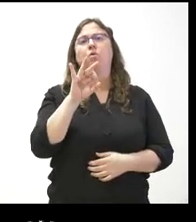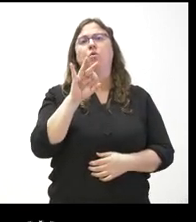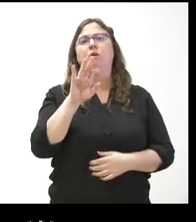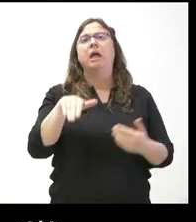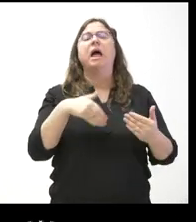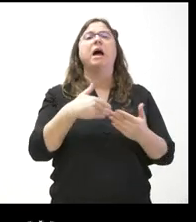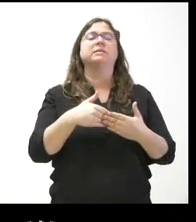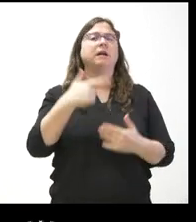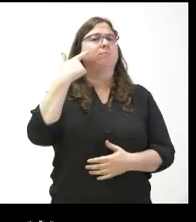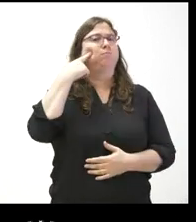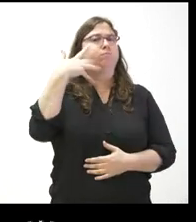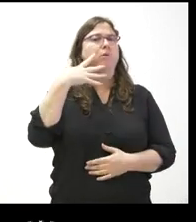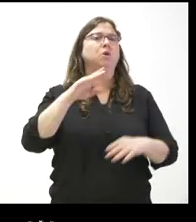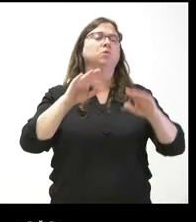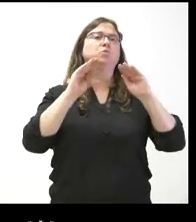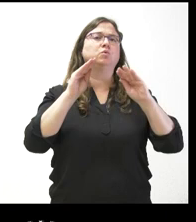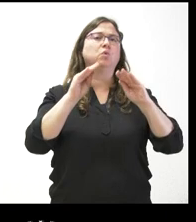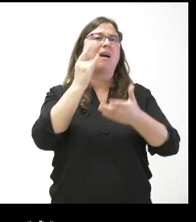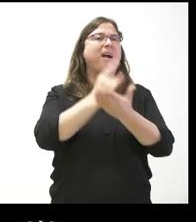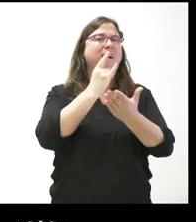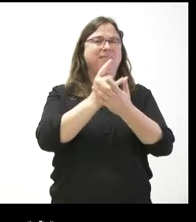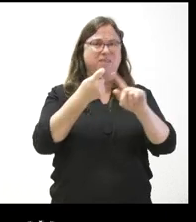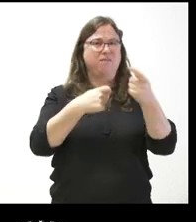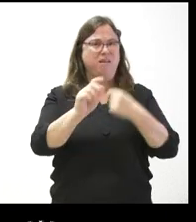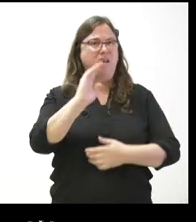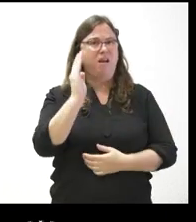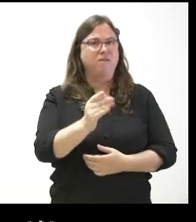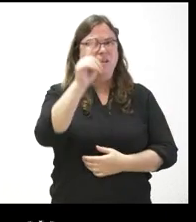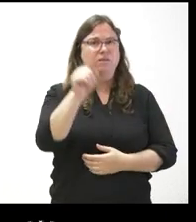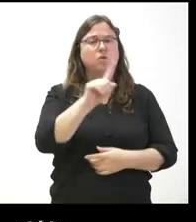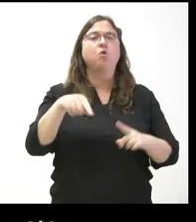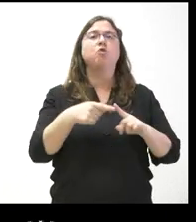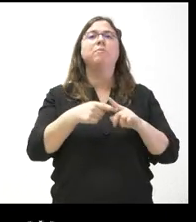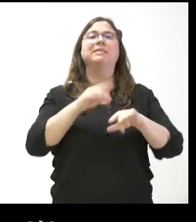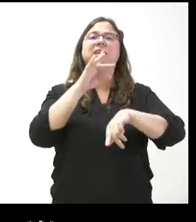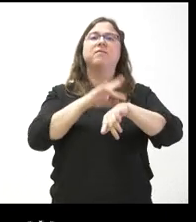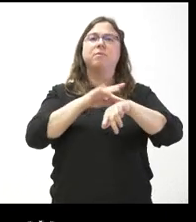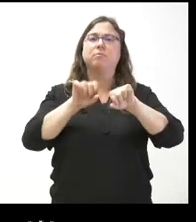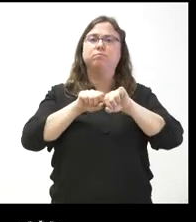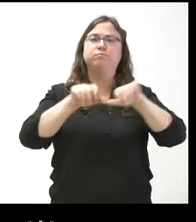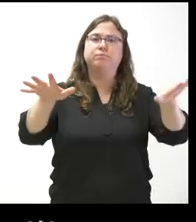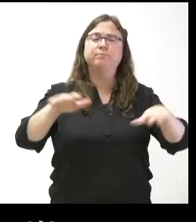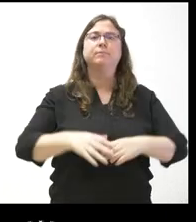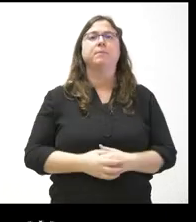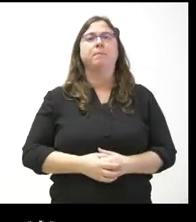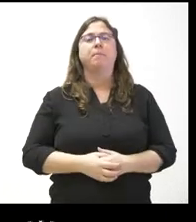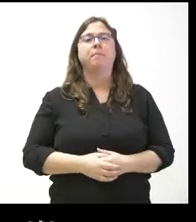reputación de esta venta de carne y en las posibles propagaciones de enfermedades en las reses. Y luego, en segundo lugar, le quería